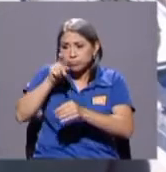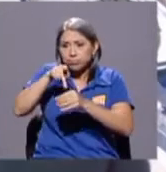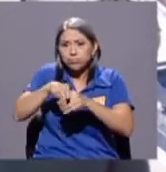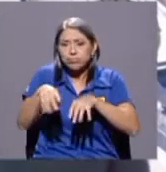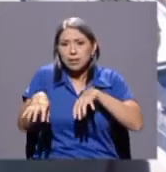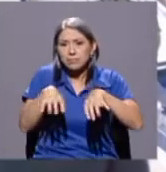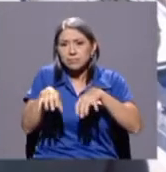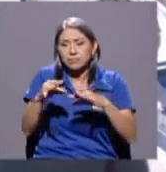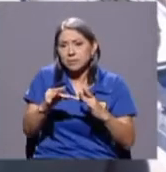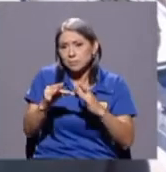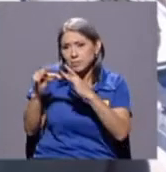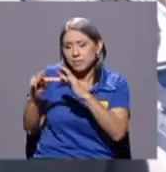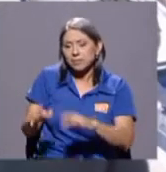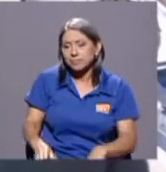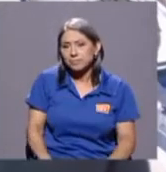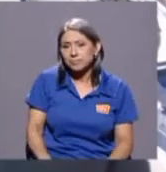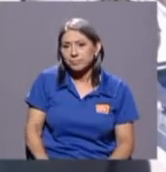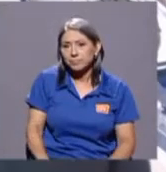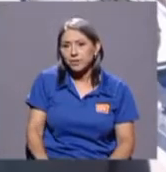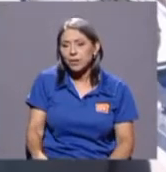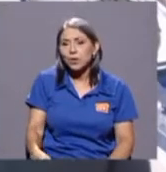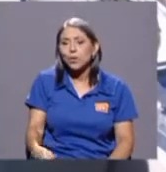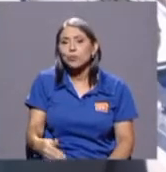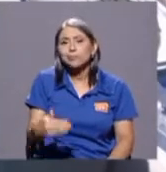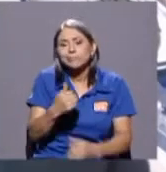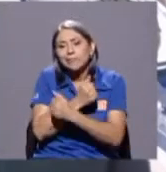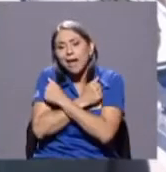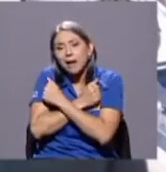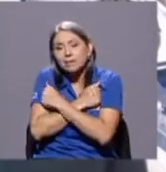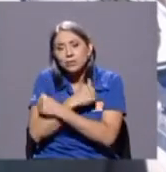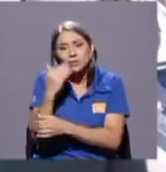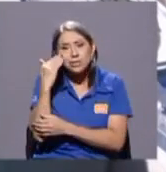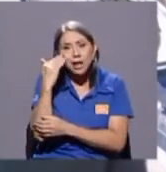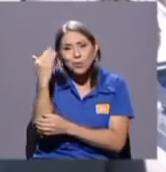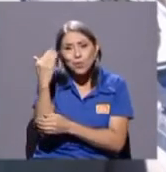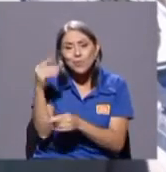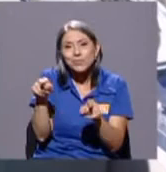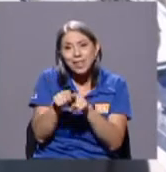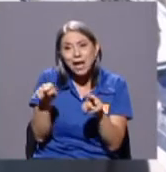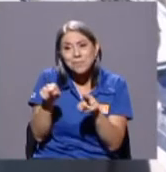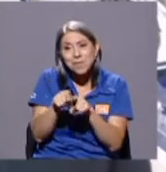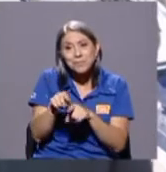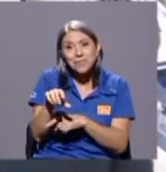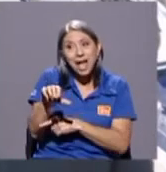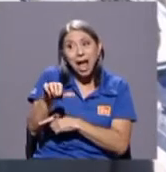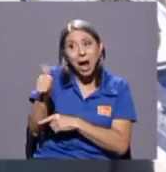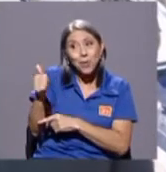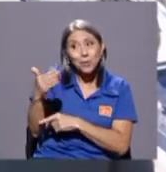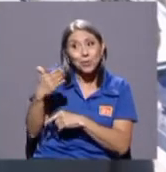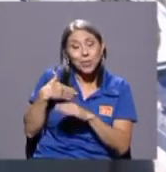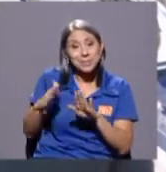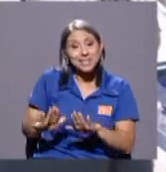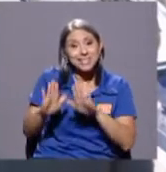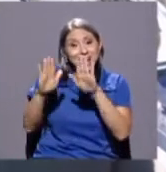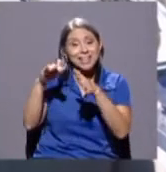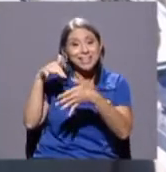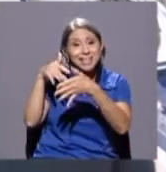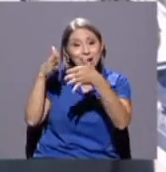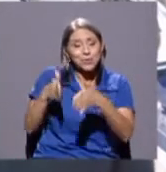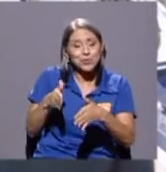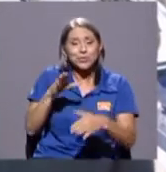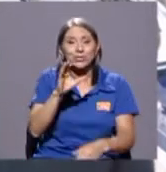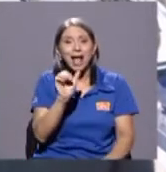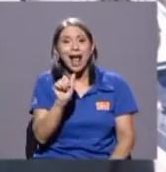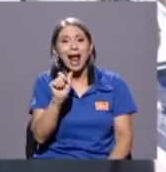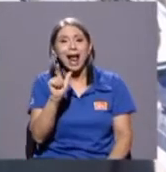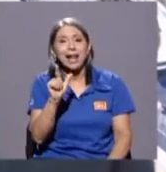especial y un saludo muy cariñoso también a otro de mis grandes alumnos, Alberto Trejos, bueno,